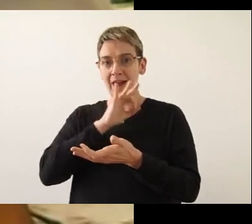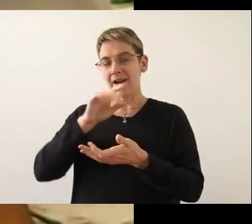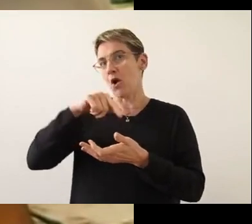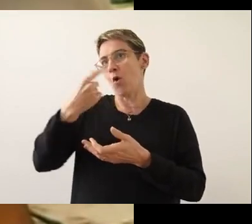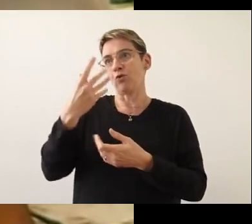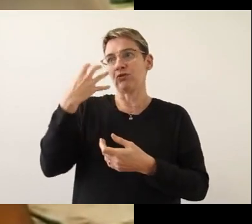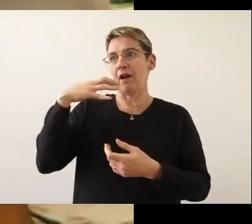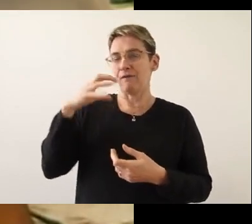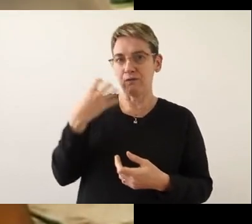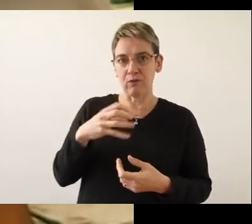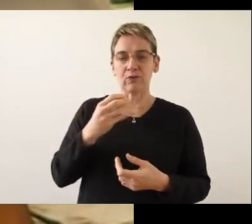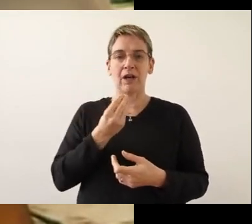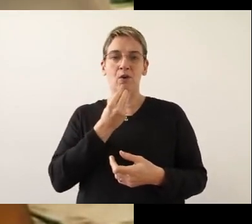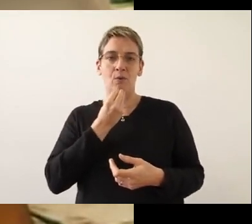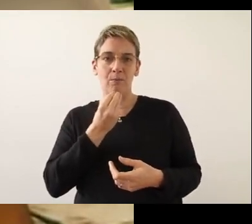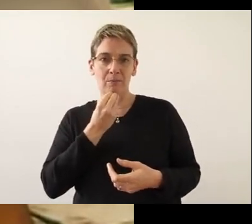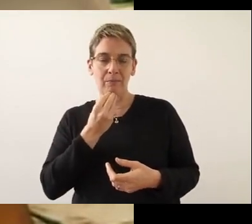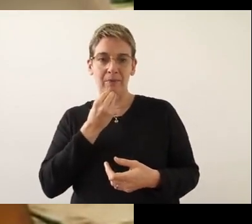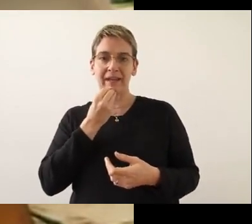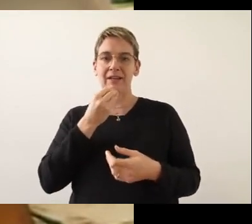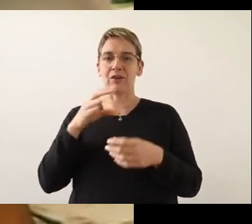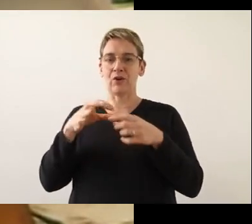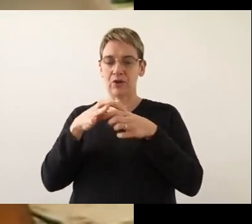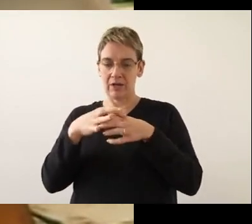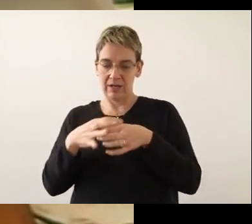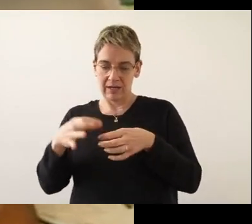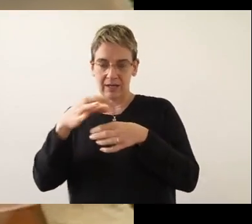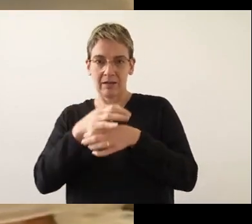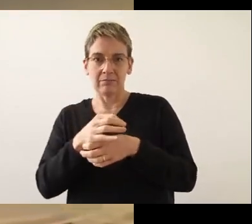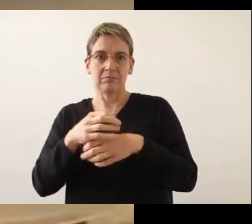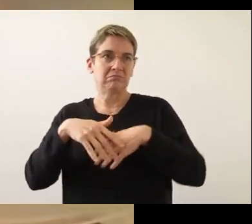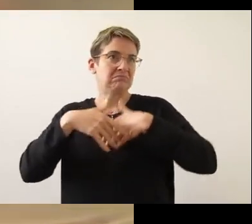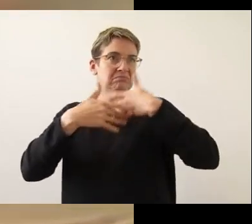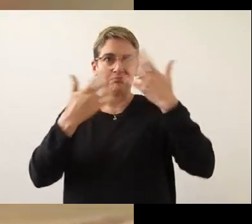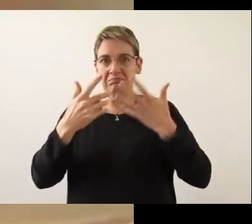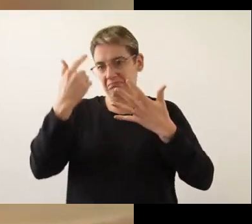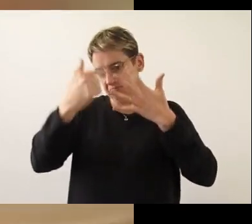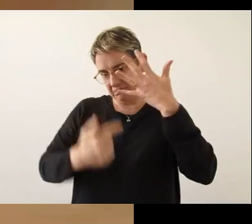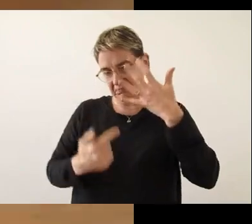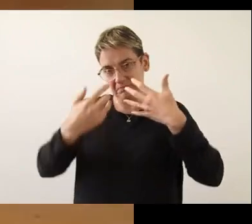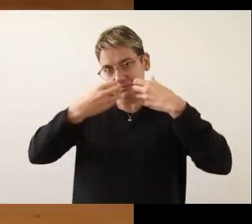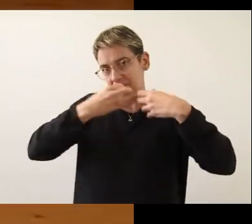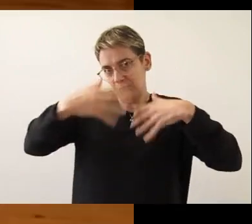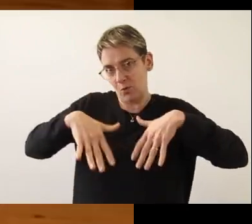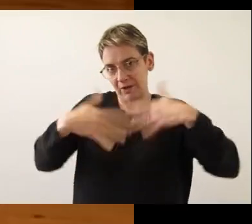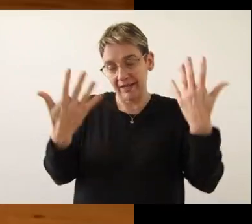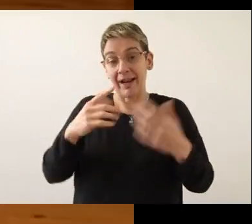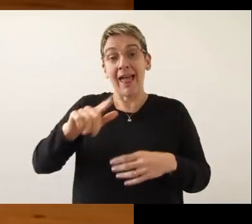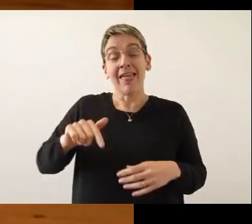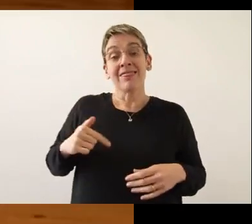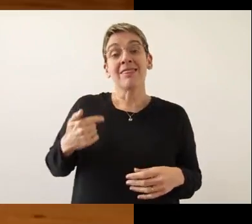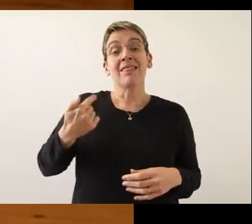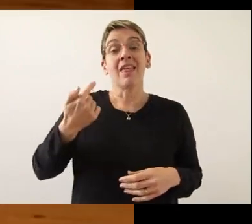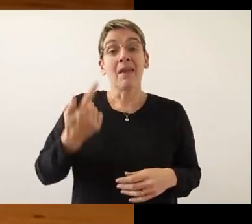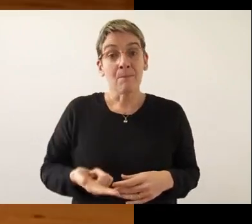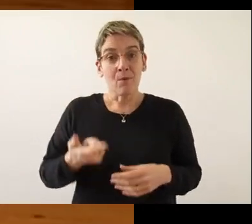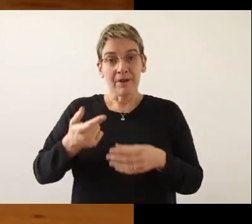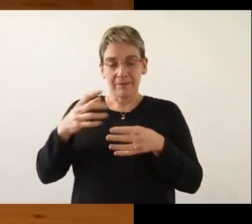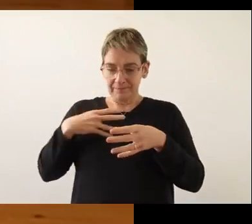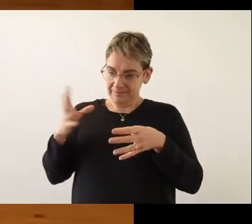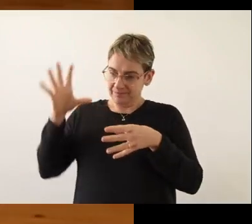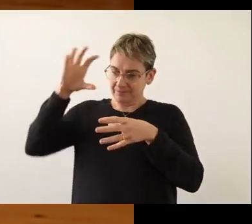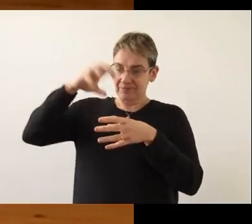pudiendo utilizar otras frutas como peras, ciruelas, uvas, entre otros. Luego,